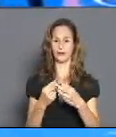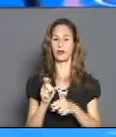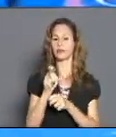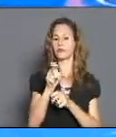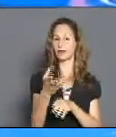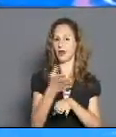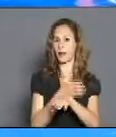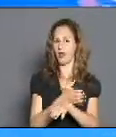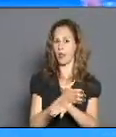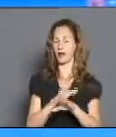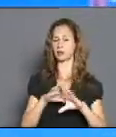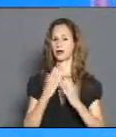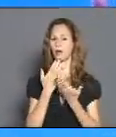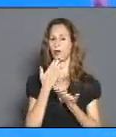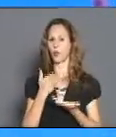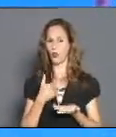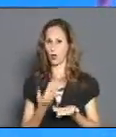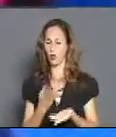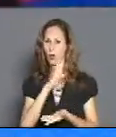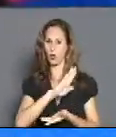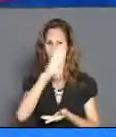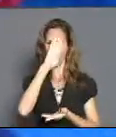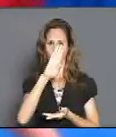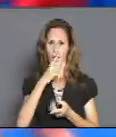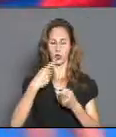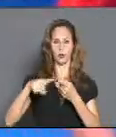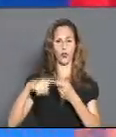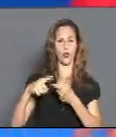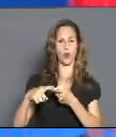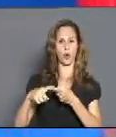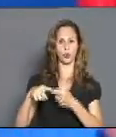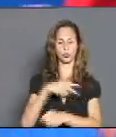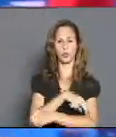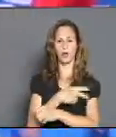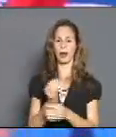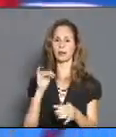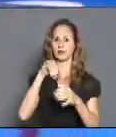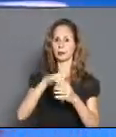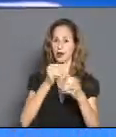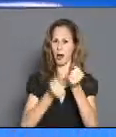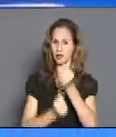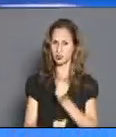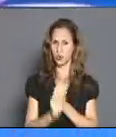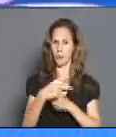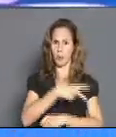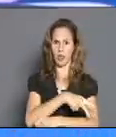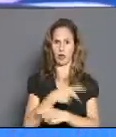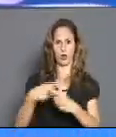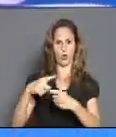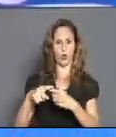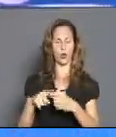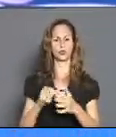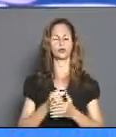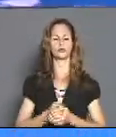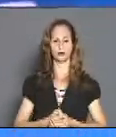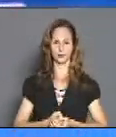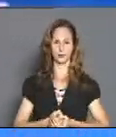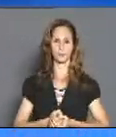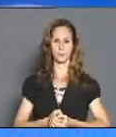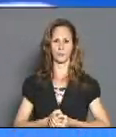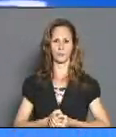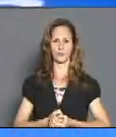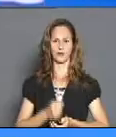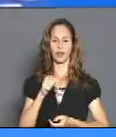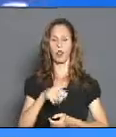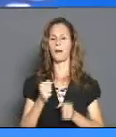Ruiz se la verá con Lorenzo Alfonso, un cubano nacionalizado en Azerbaiyán, y el doble titular olímpico y cuádruple campeón mundial de la Cruz